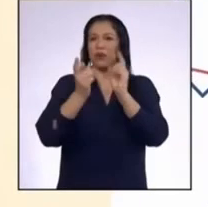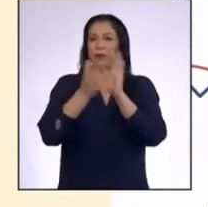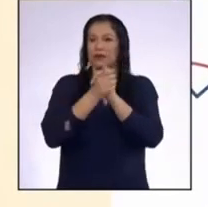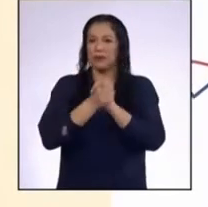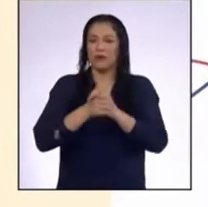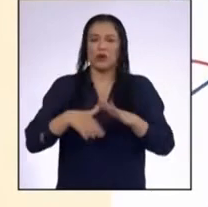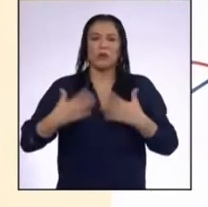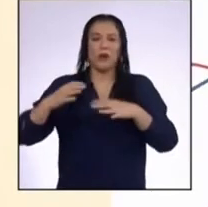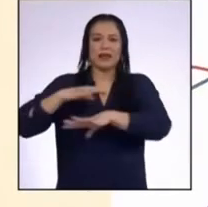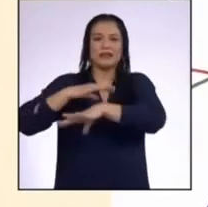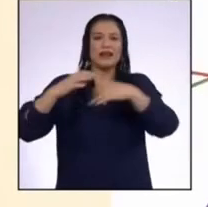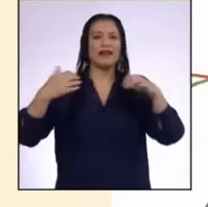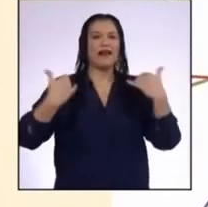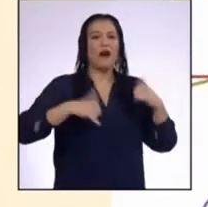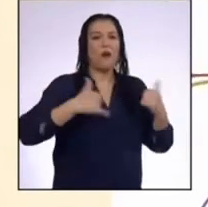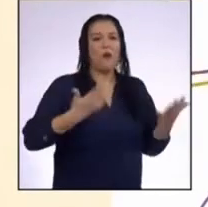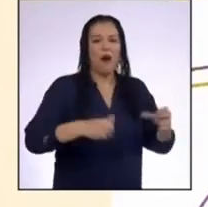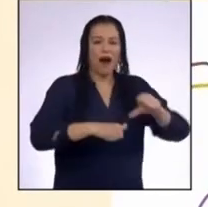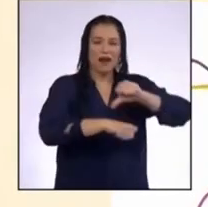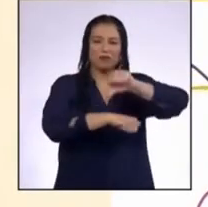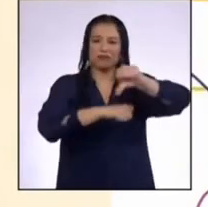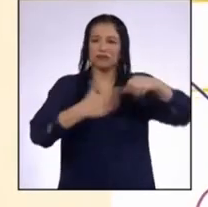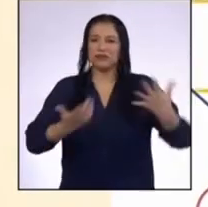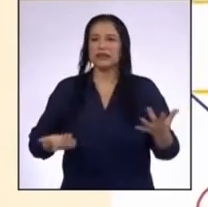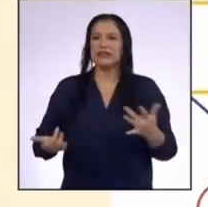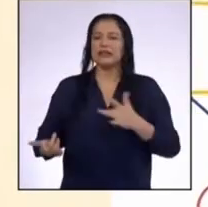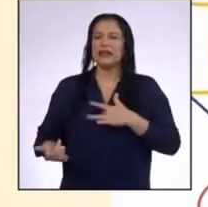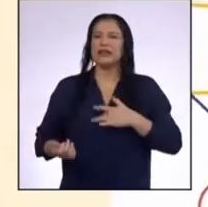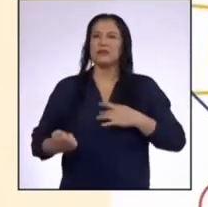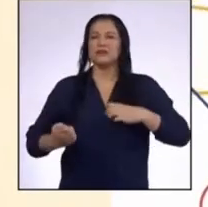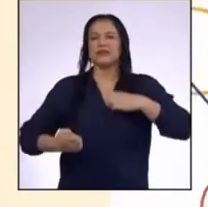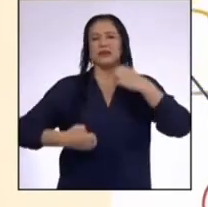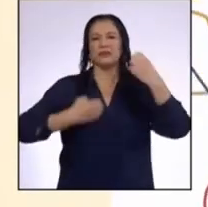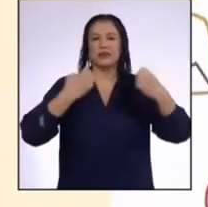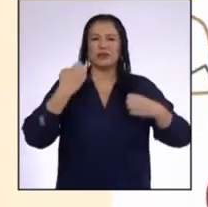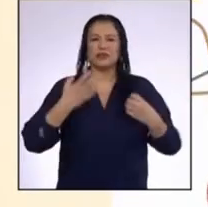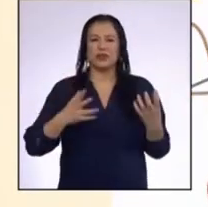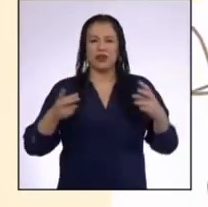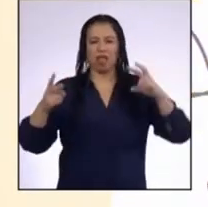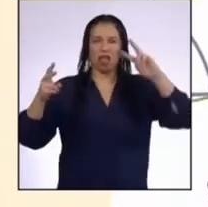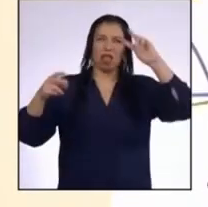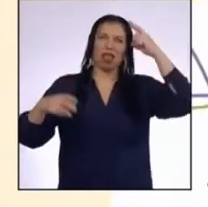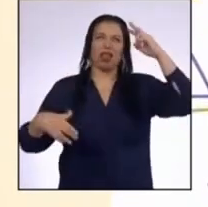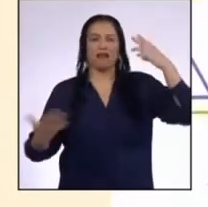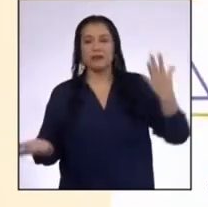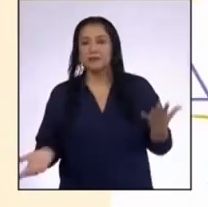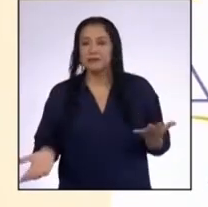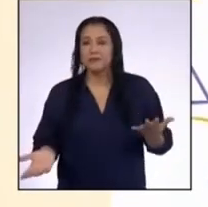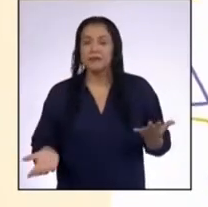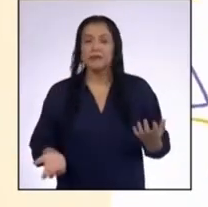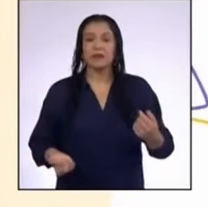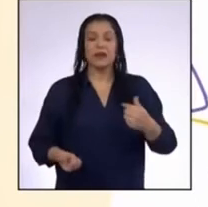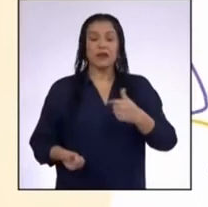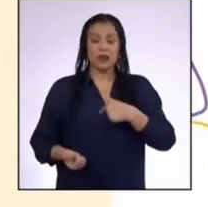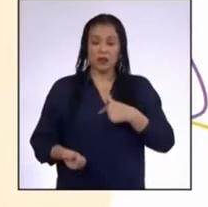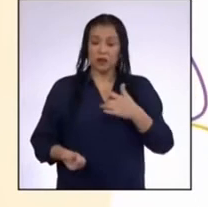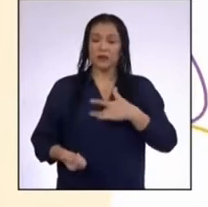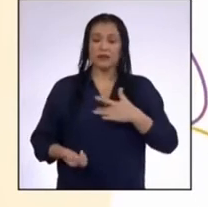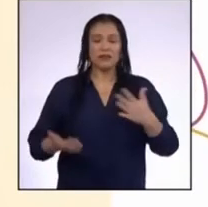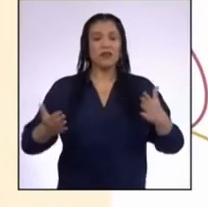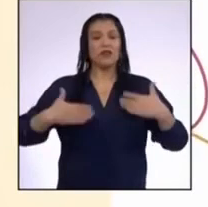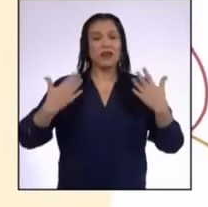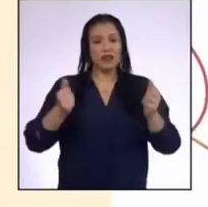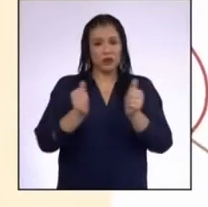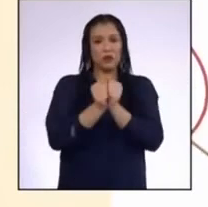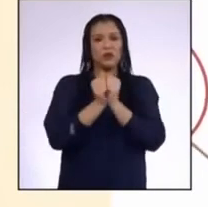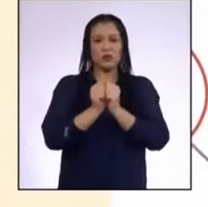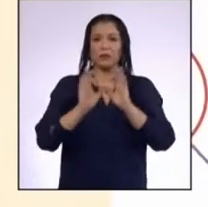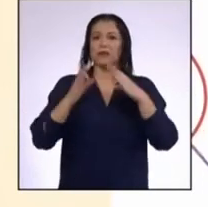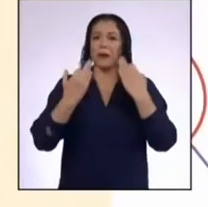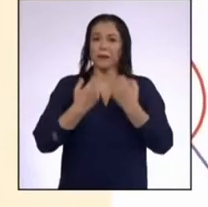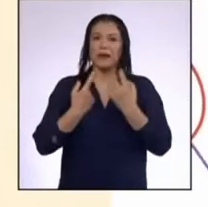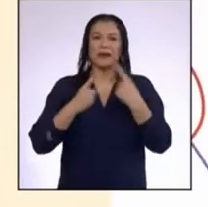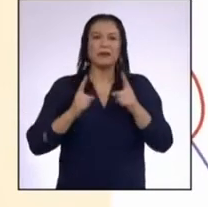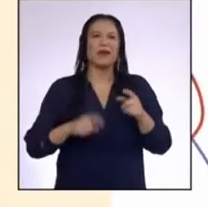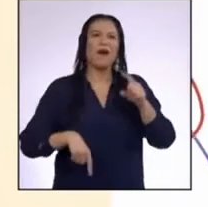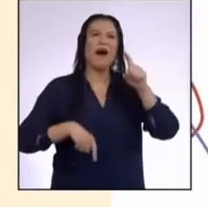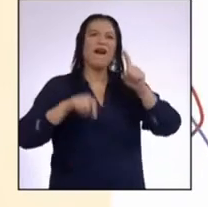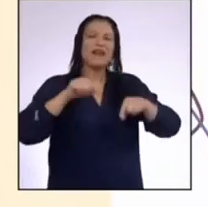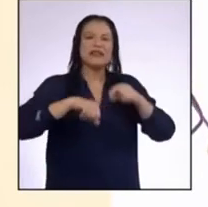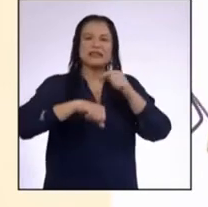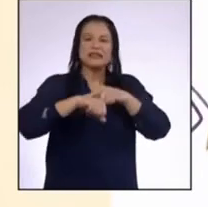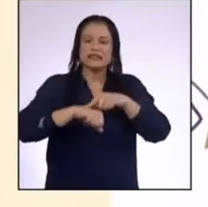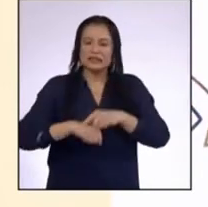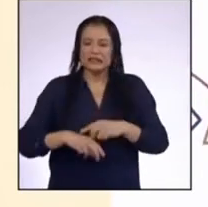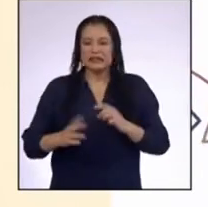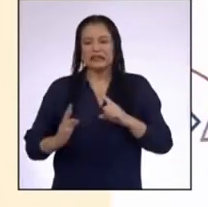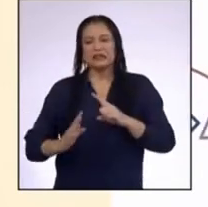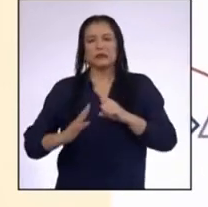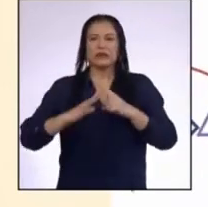salir a jugar o hacer hora Siento que mis emociones han estado muy confusas He estado contento con mi familia y todo Pero por momentos ya